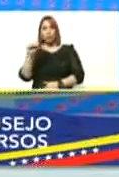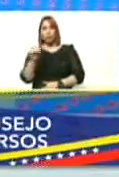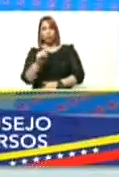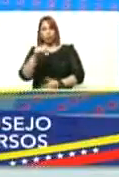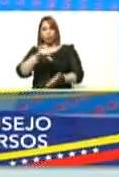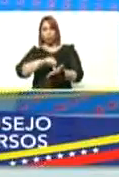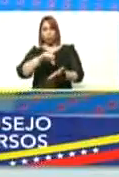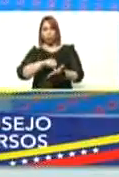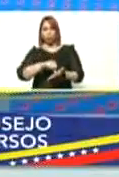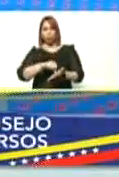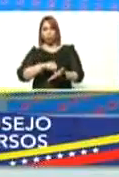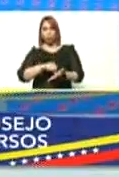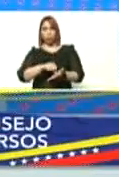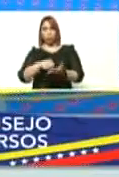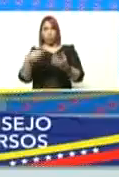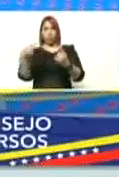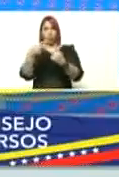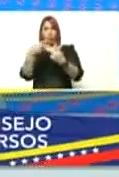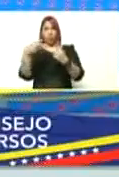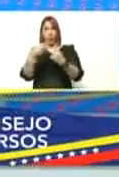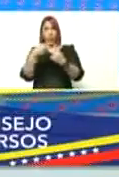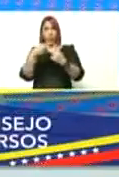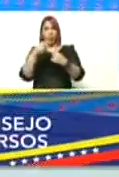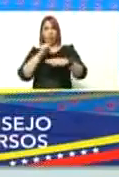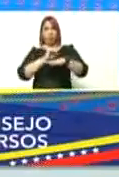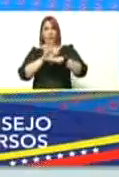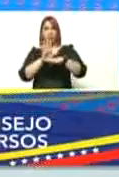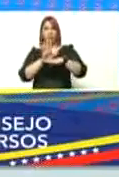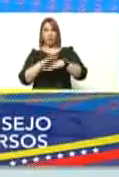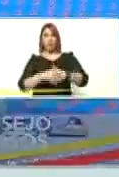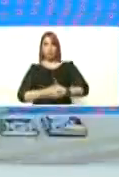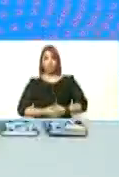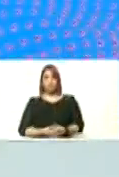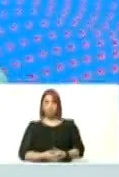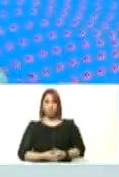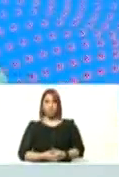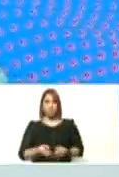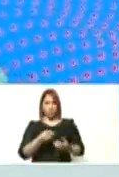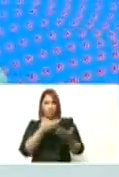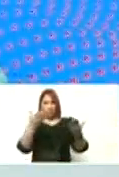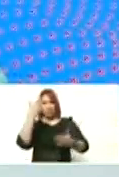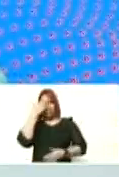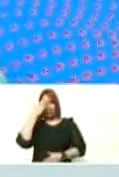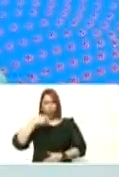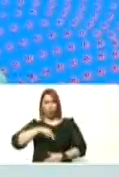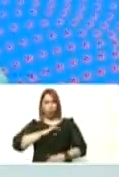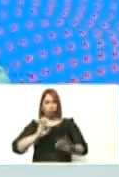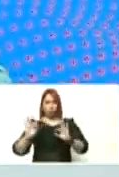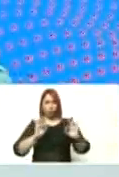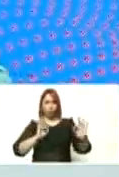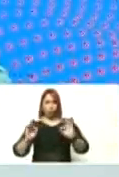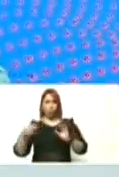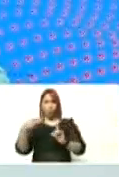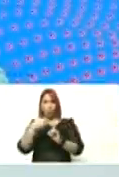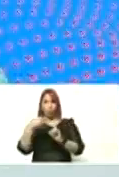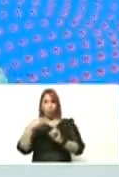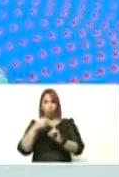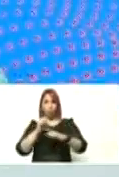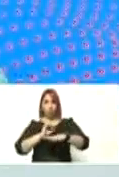ciudad capital en el hotel Alba Caracas ustedes saben que nosotros preparamos el hotel Alba Caracas